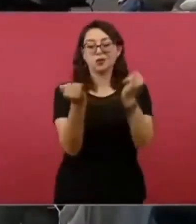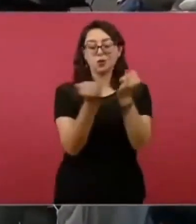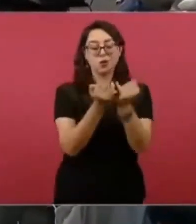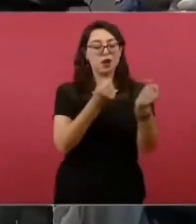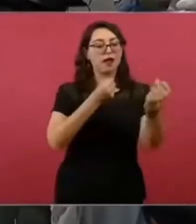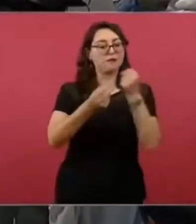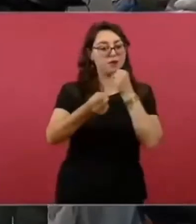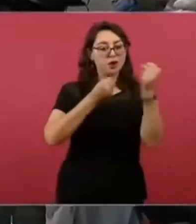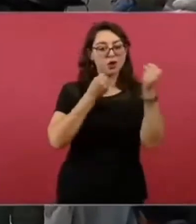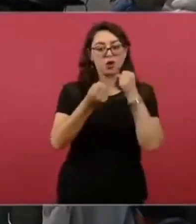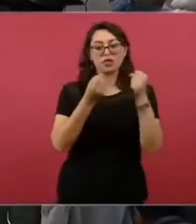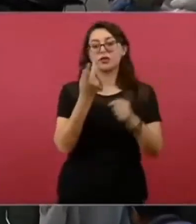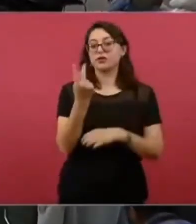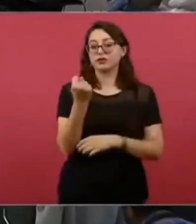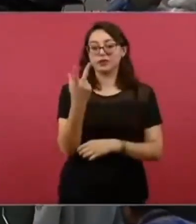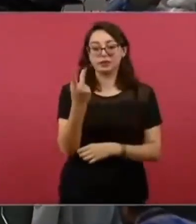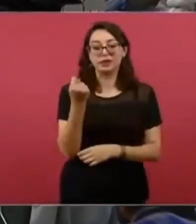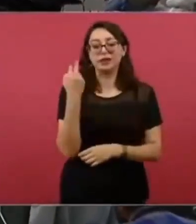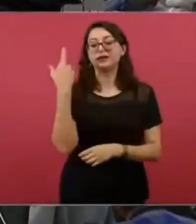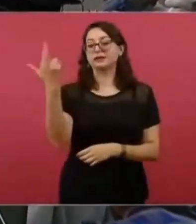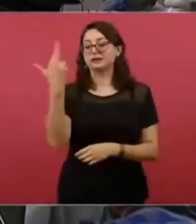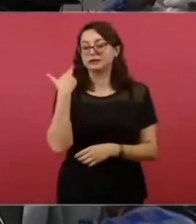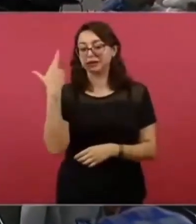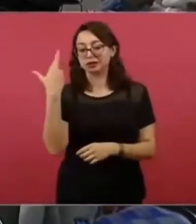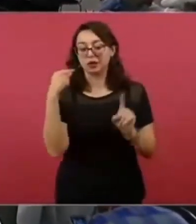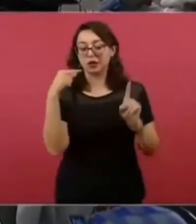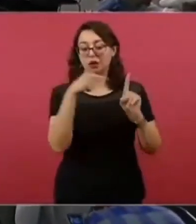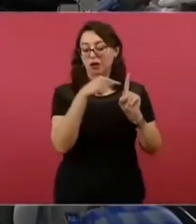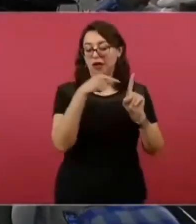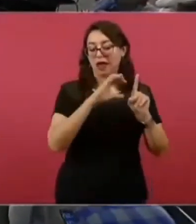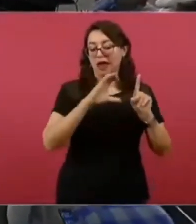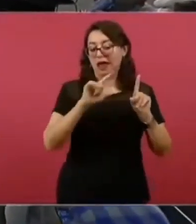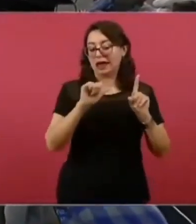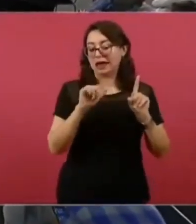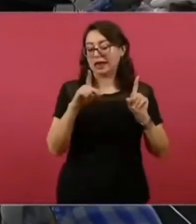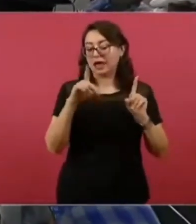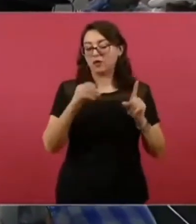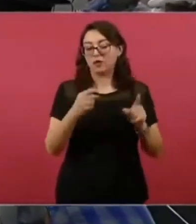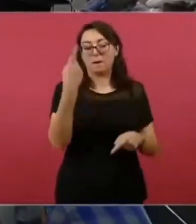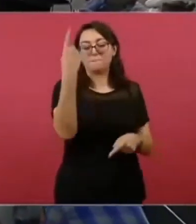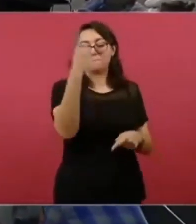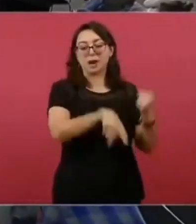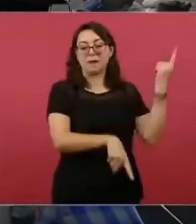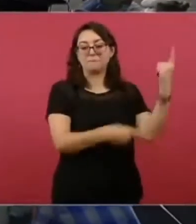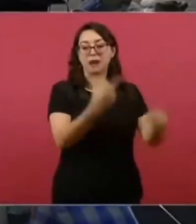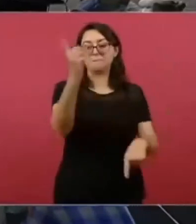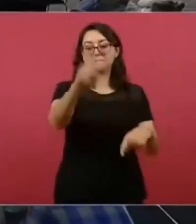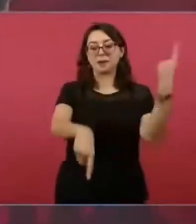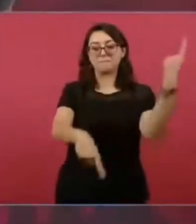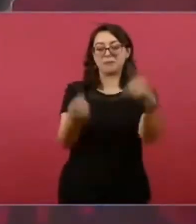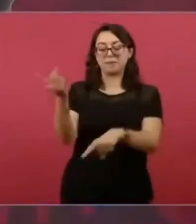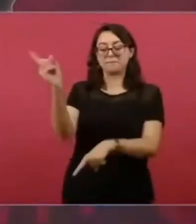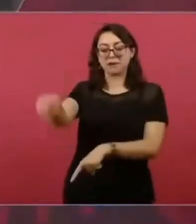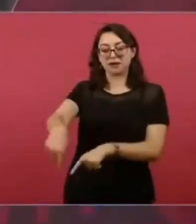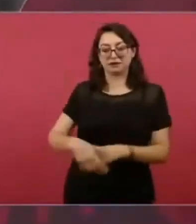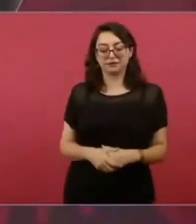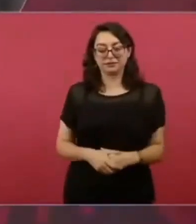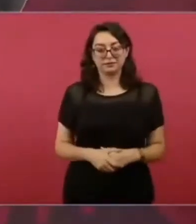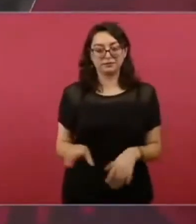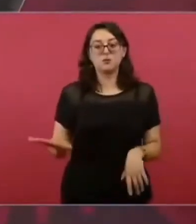aunque en la cúpula hay dueños de medios,